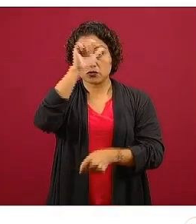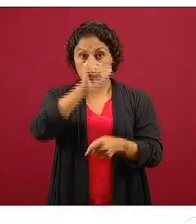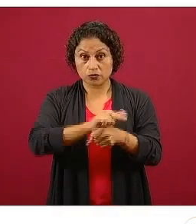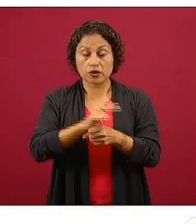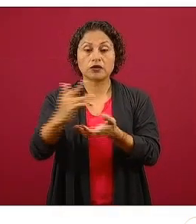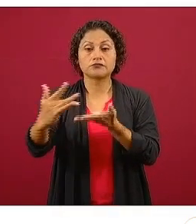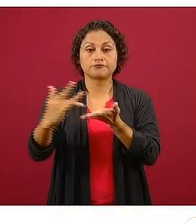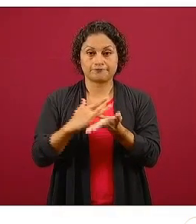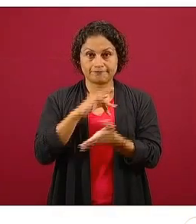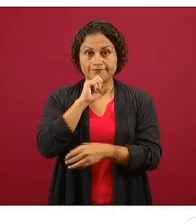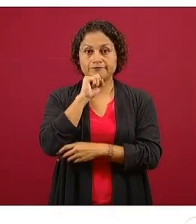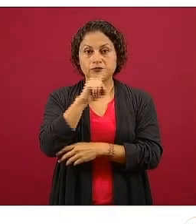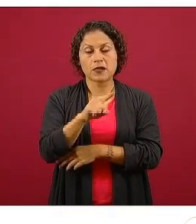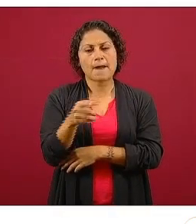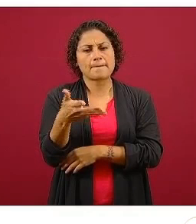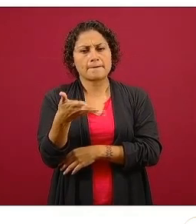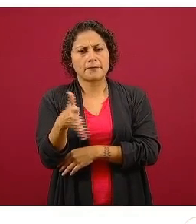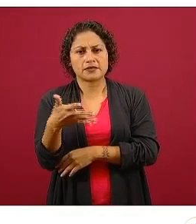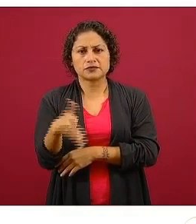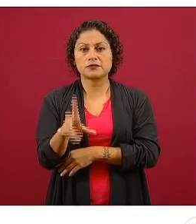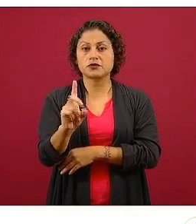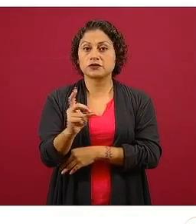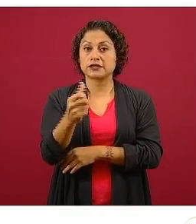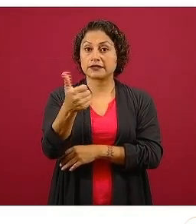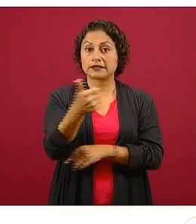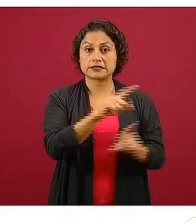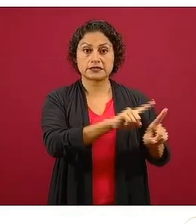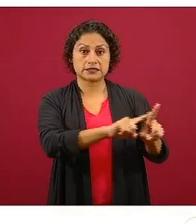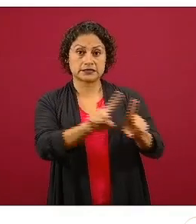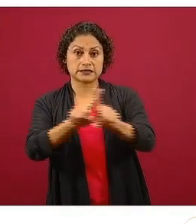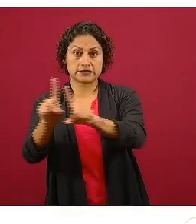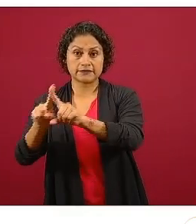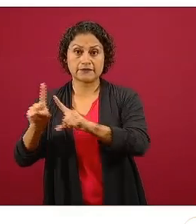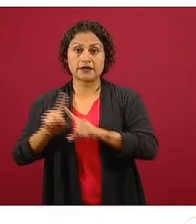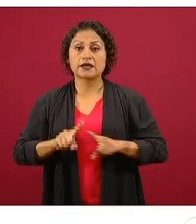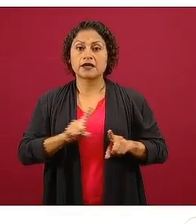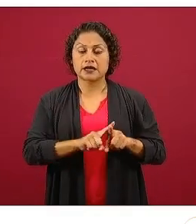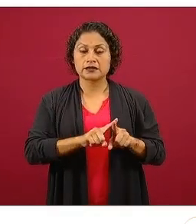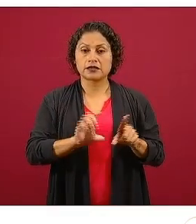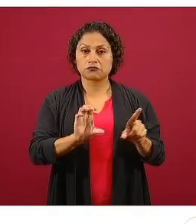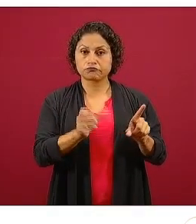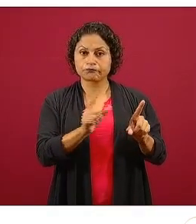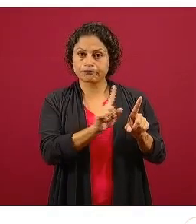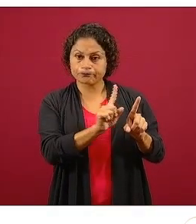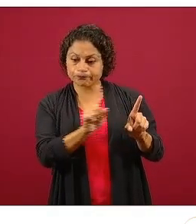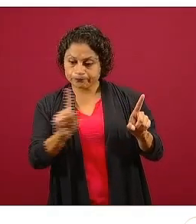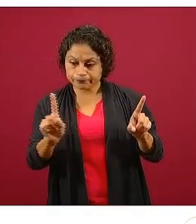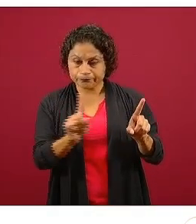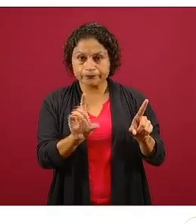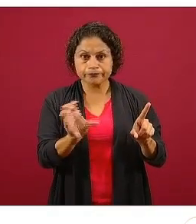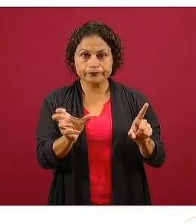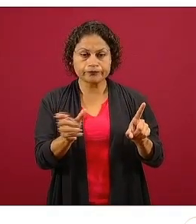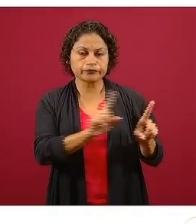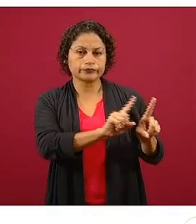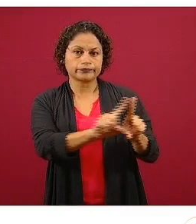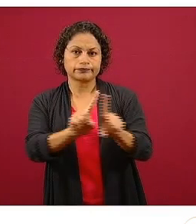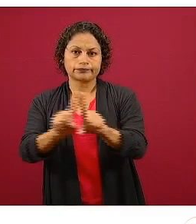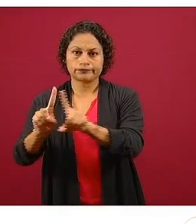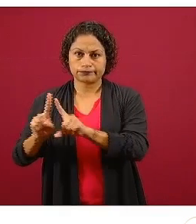alrededor de 36 diferentes estaciones. Regresamos para atrás, por favor.